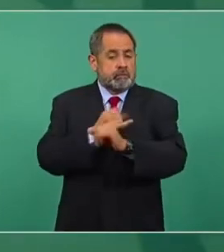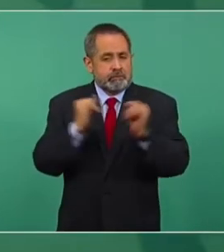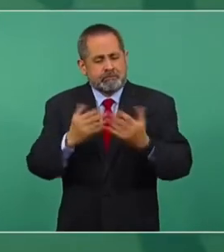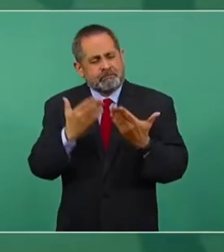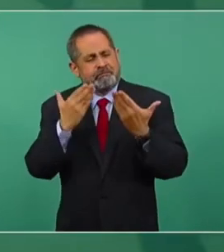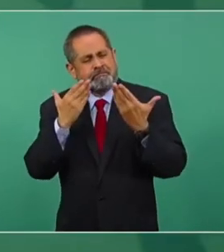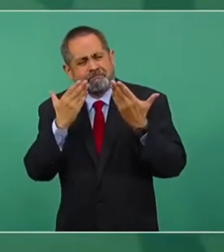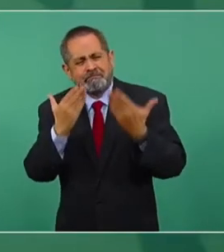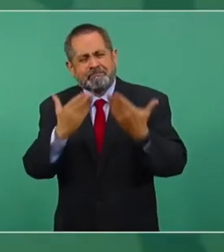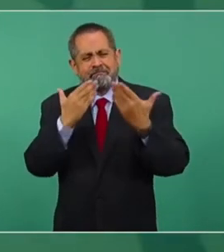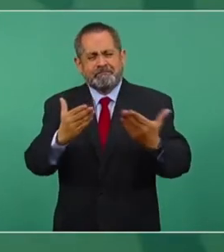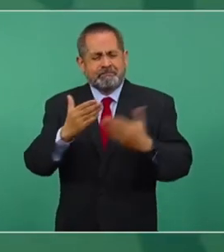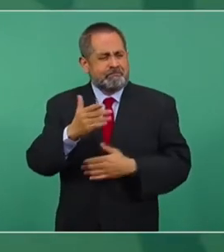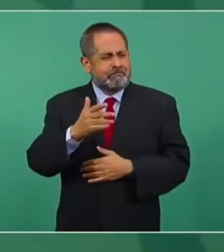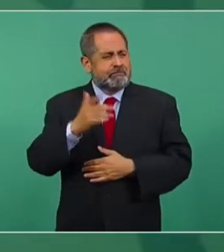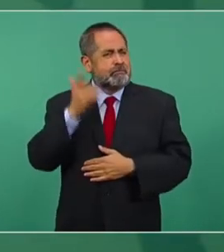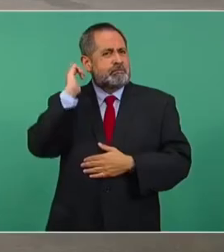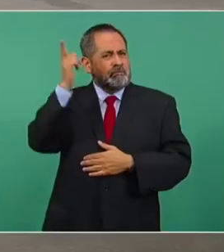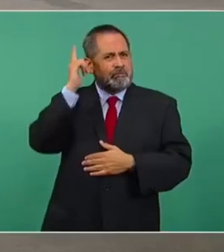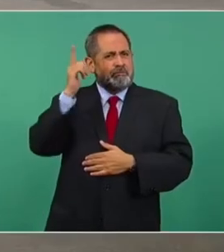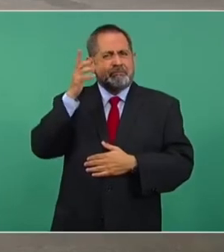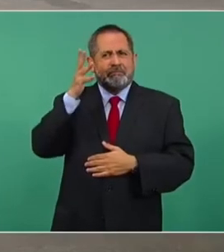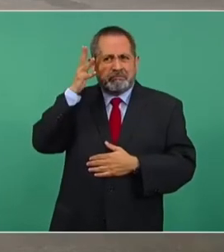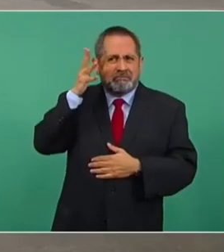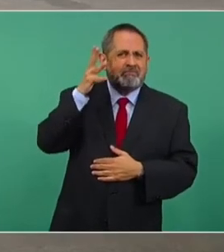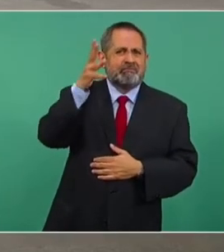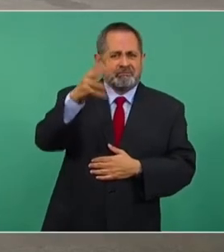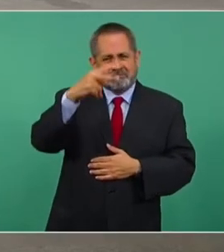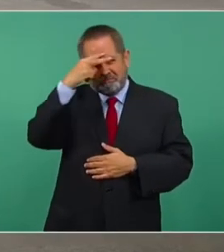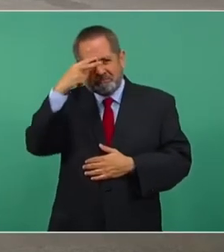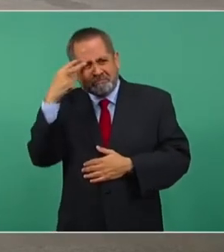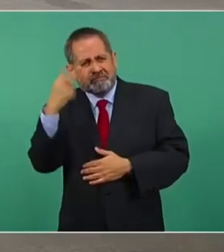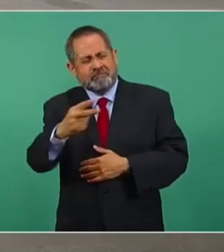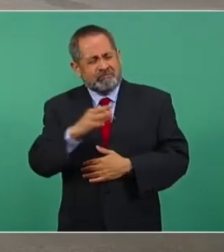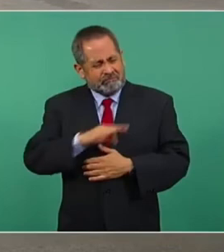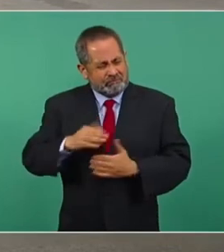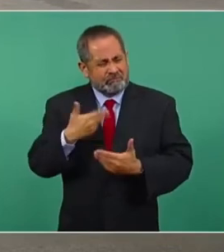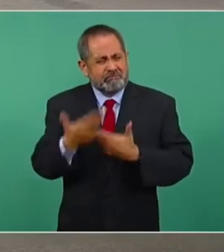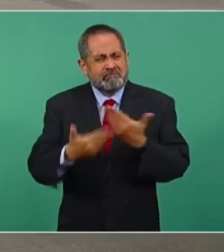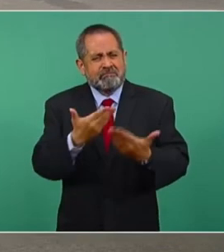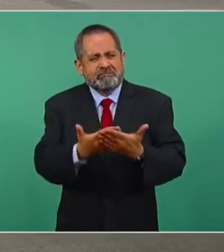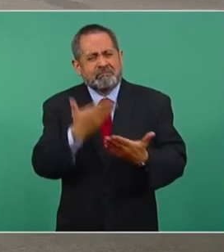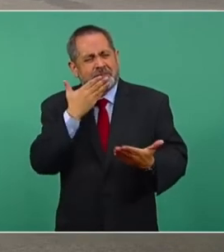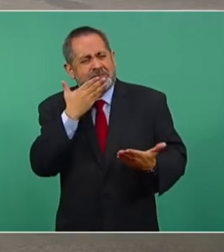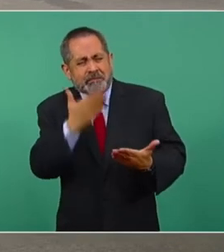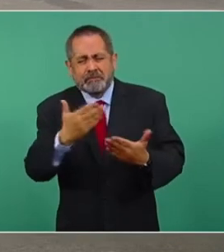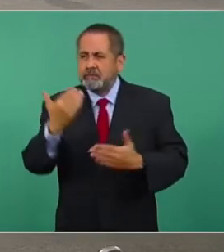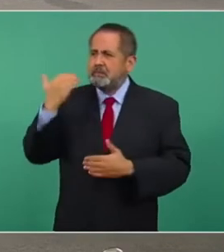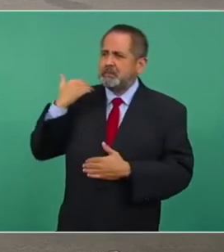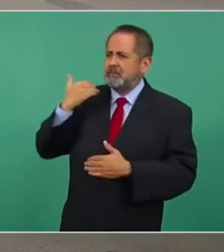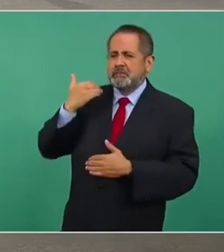más brillante, si es posible, que su glorioso pasado. Muchísimas gracias.